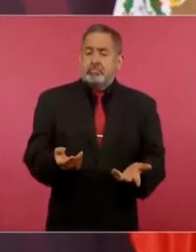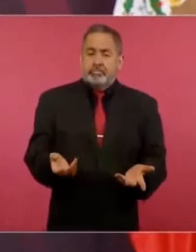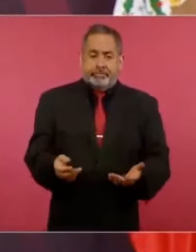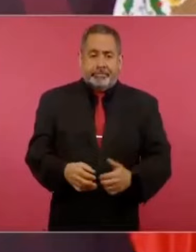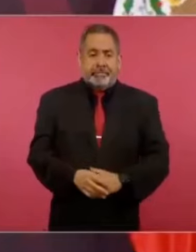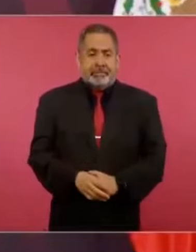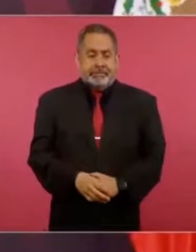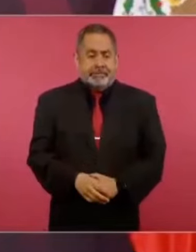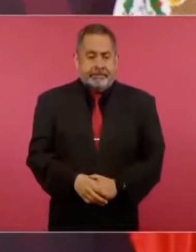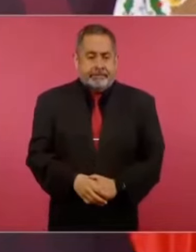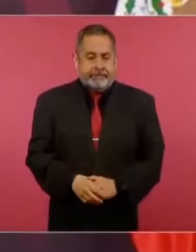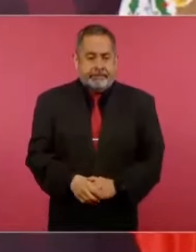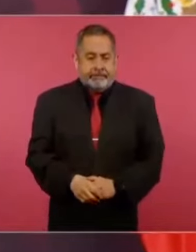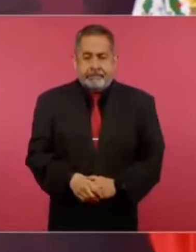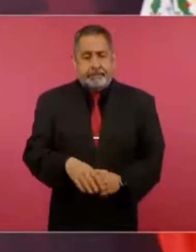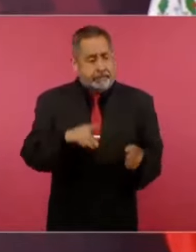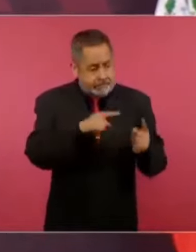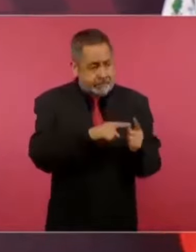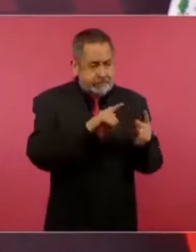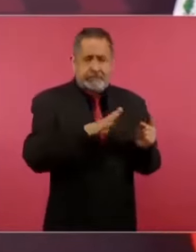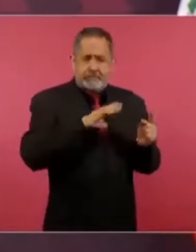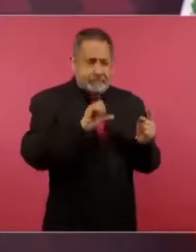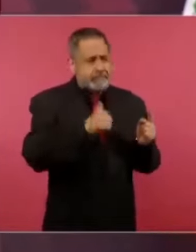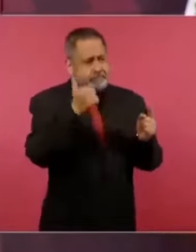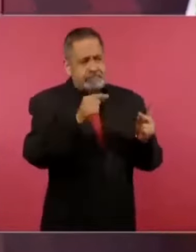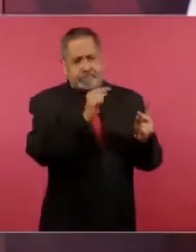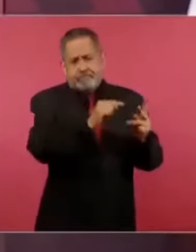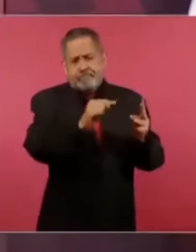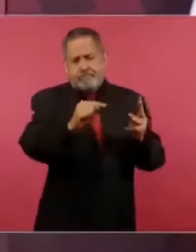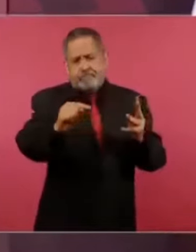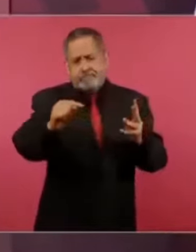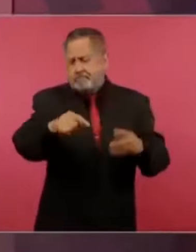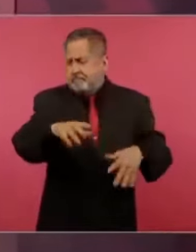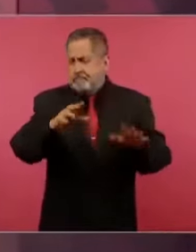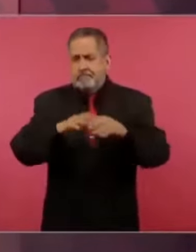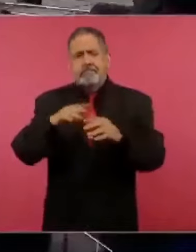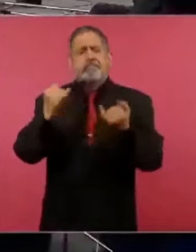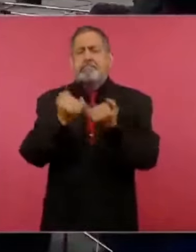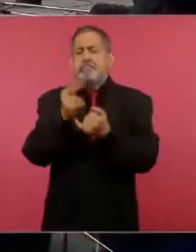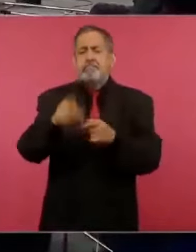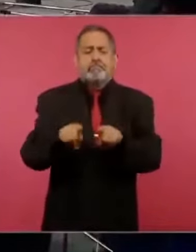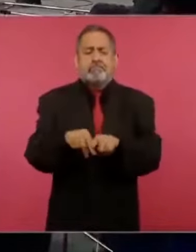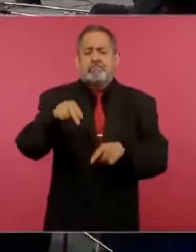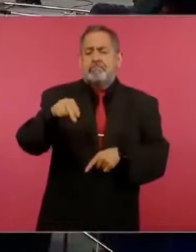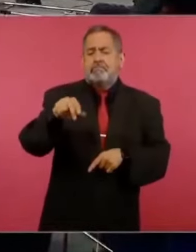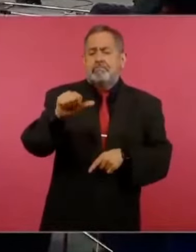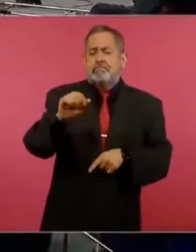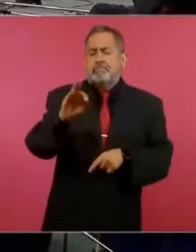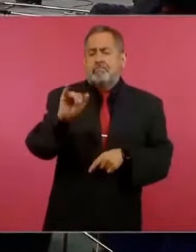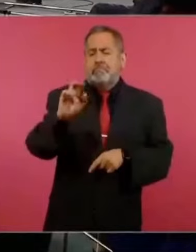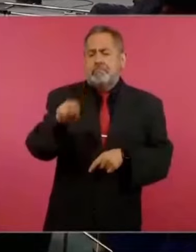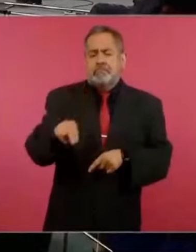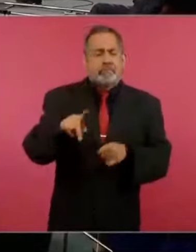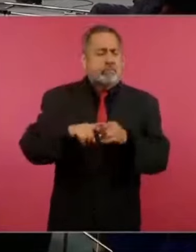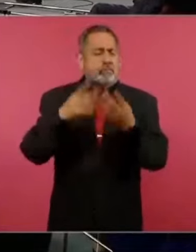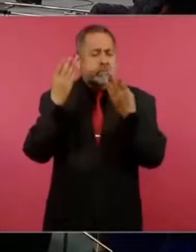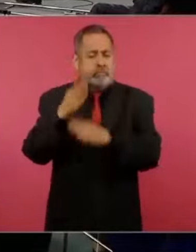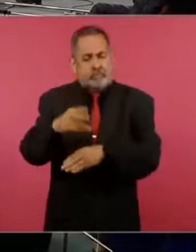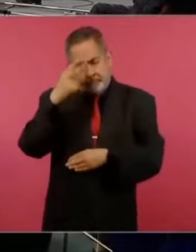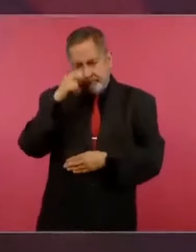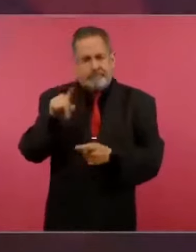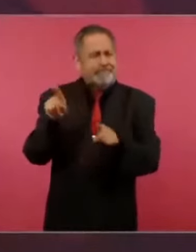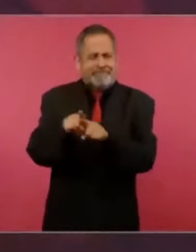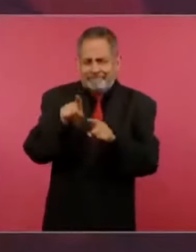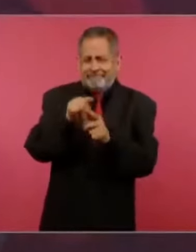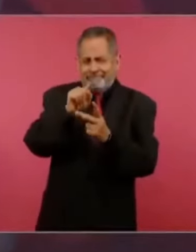Pero así hay otros, creo que en Nacional Financiera o en el Banco de México